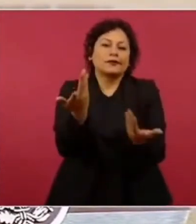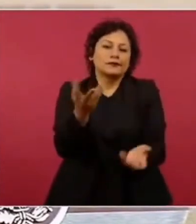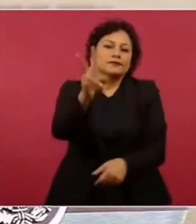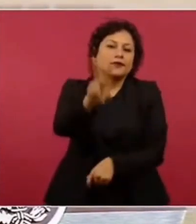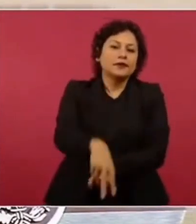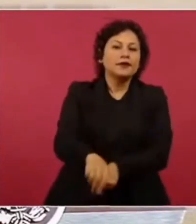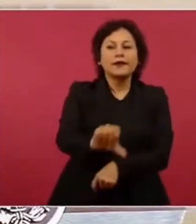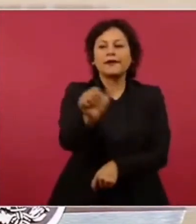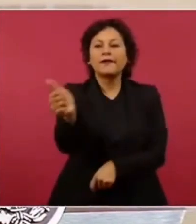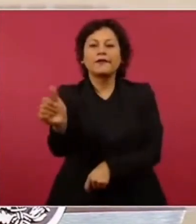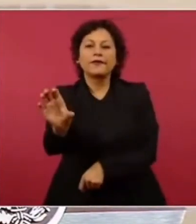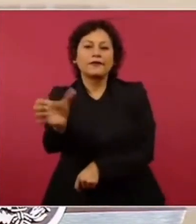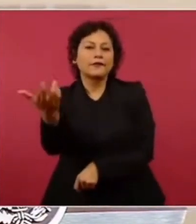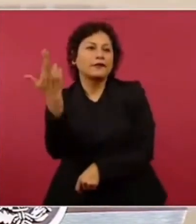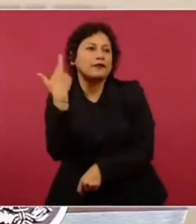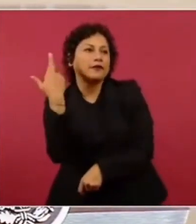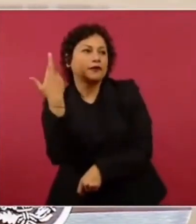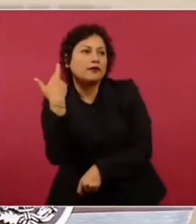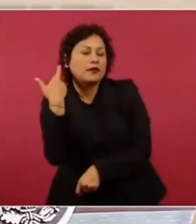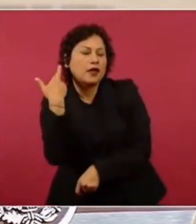este sí